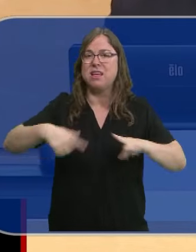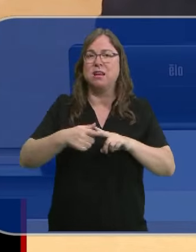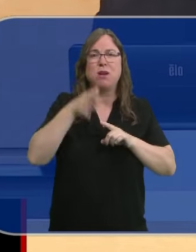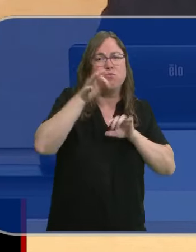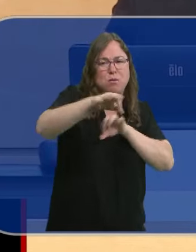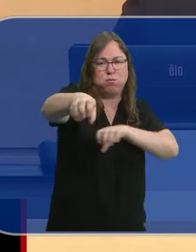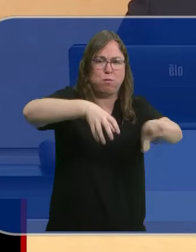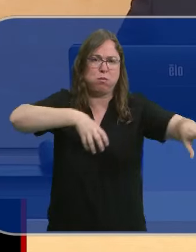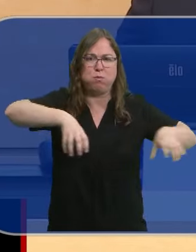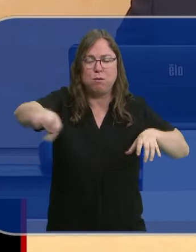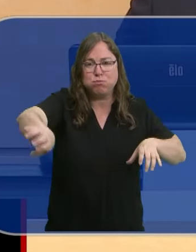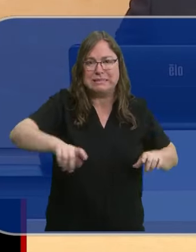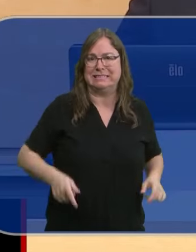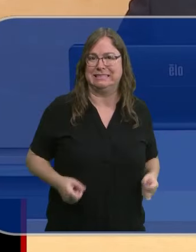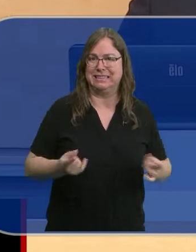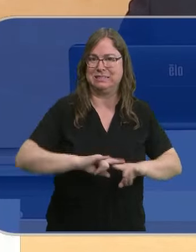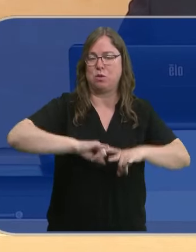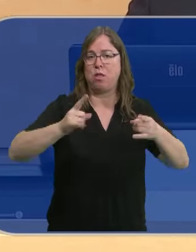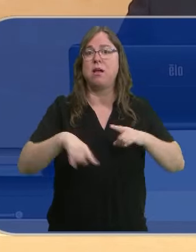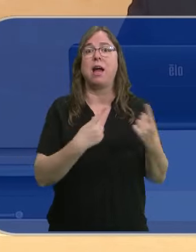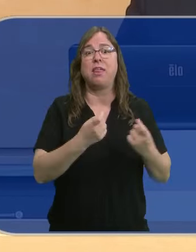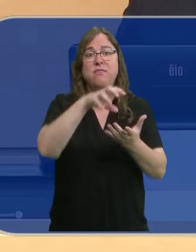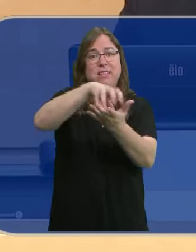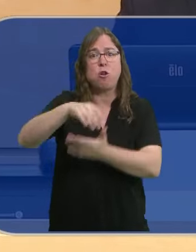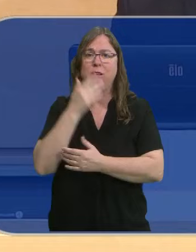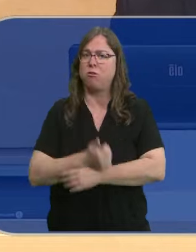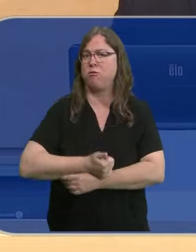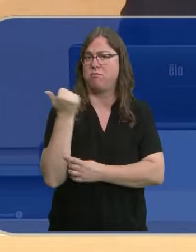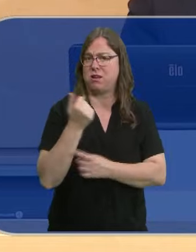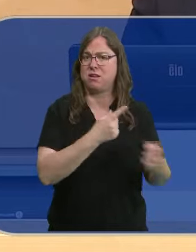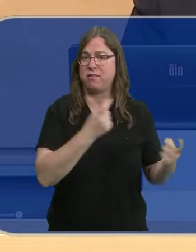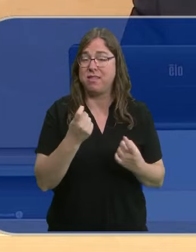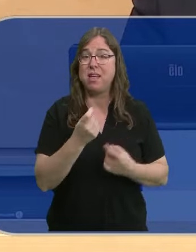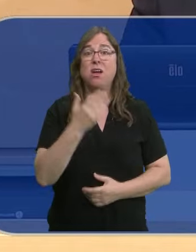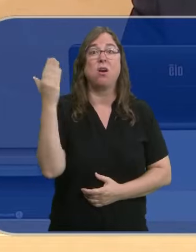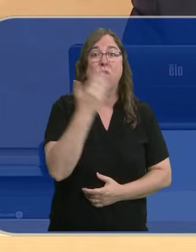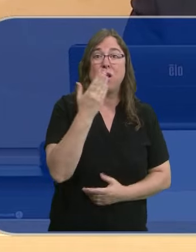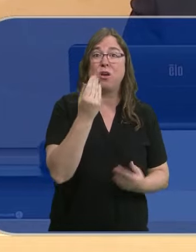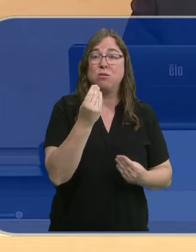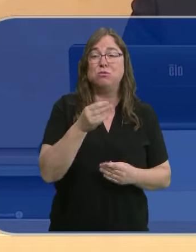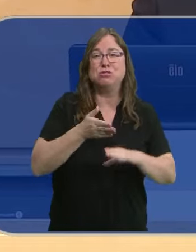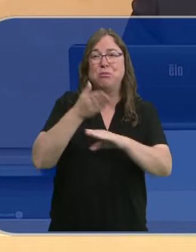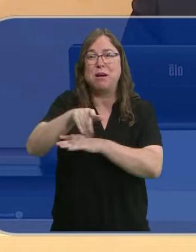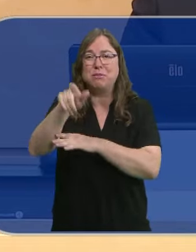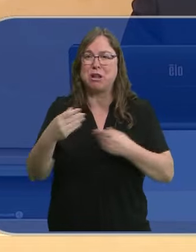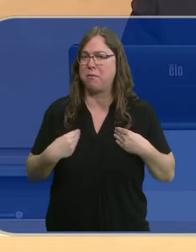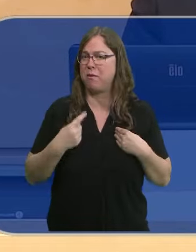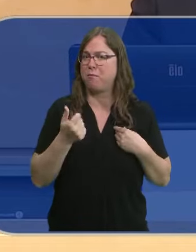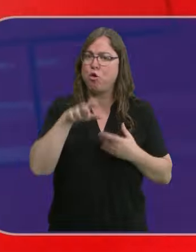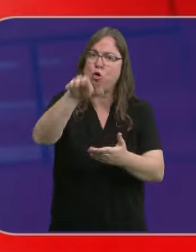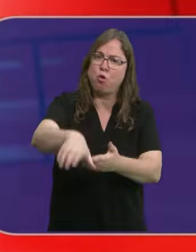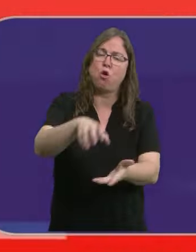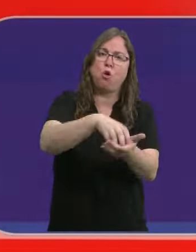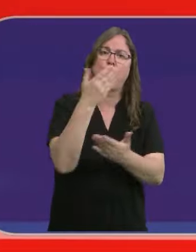dispersión poblacional existente, con la necesidad de un mayor número de centros educativos, muchos de los cuales se encuentran en áreas con una baja densidad de población.